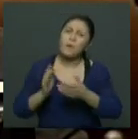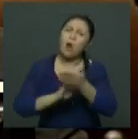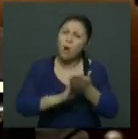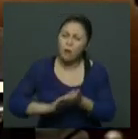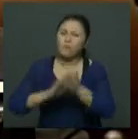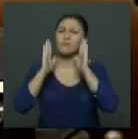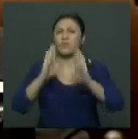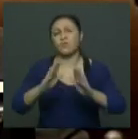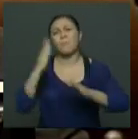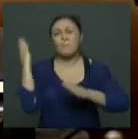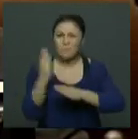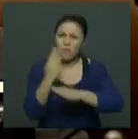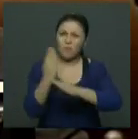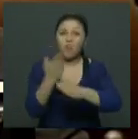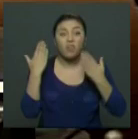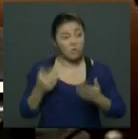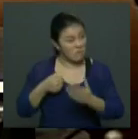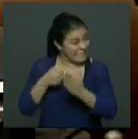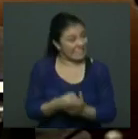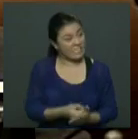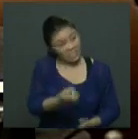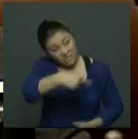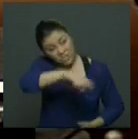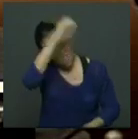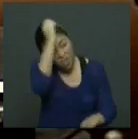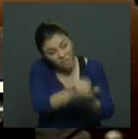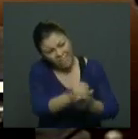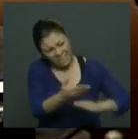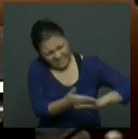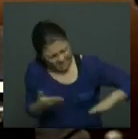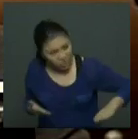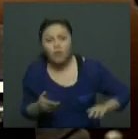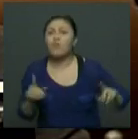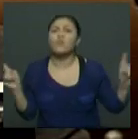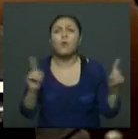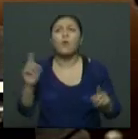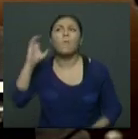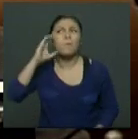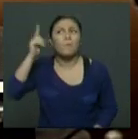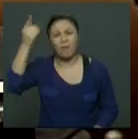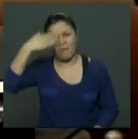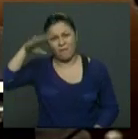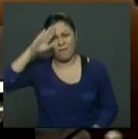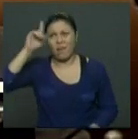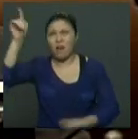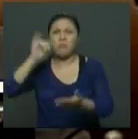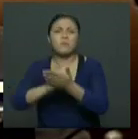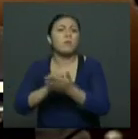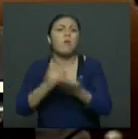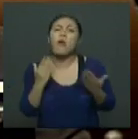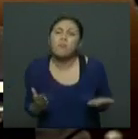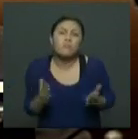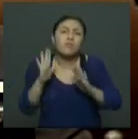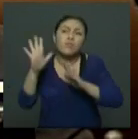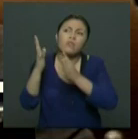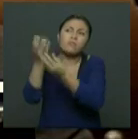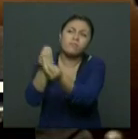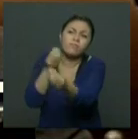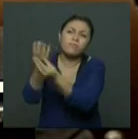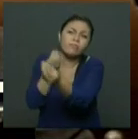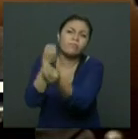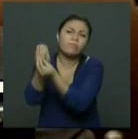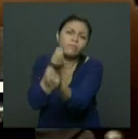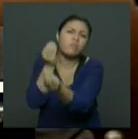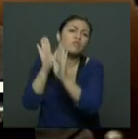con el ánimo de presionar a emparejar esta mesa de manera forzada con la mesa de La Habana, entendiendo que son actores diferentes y cosmogonías